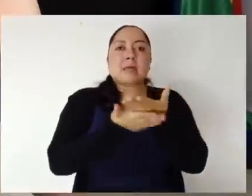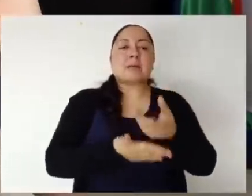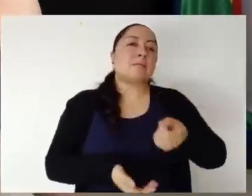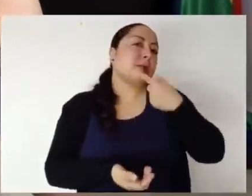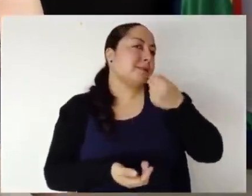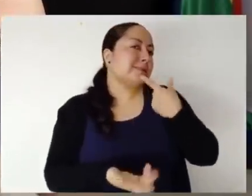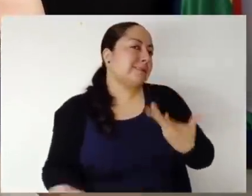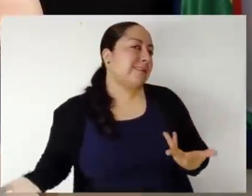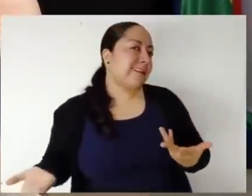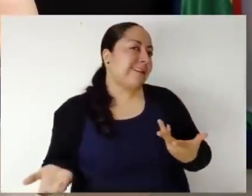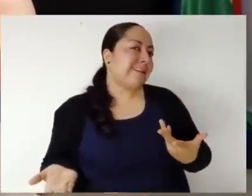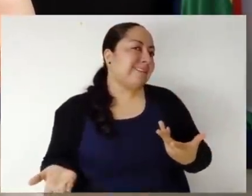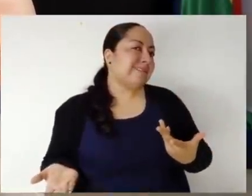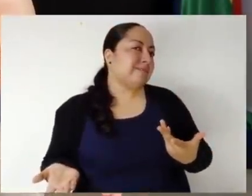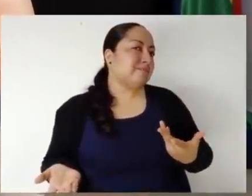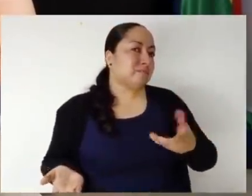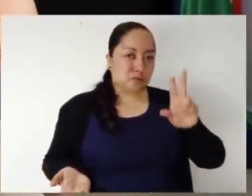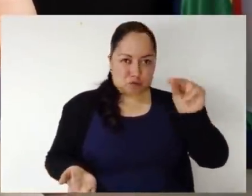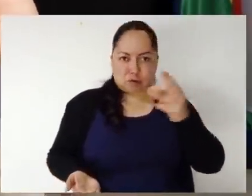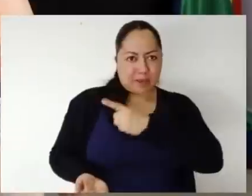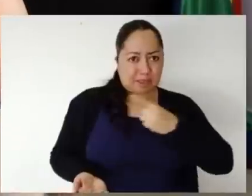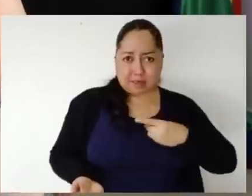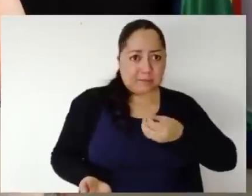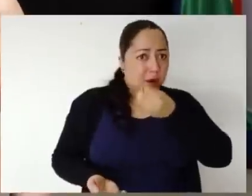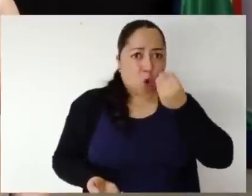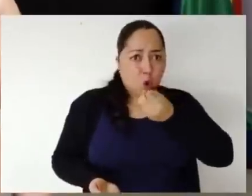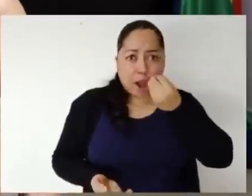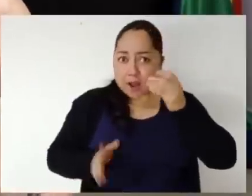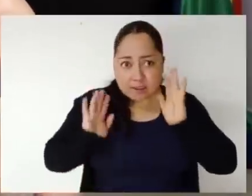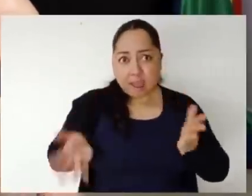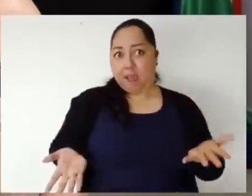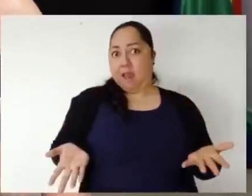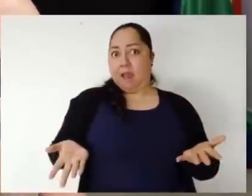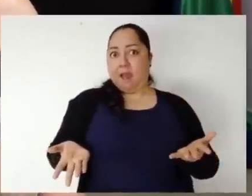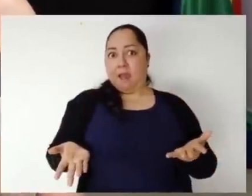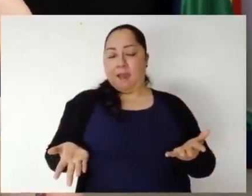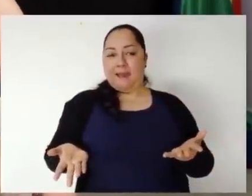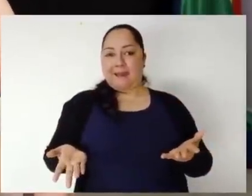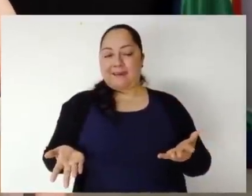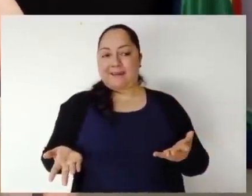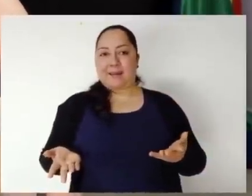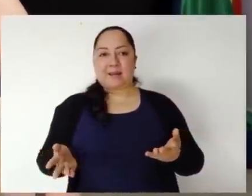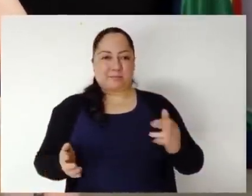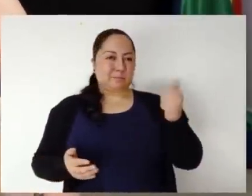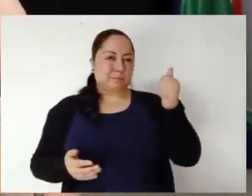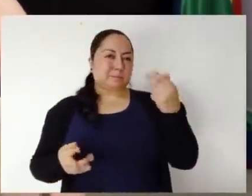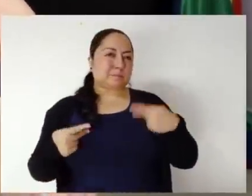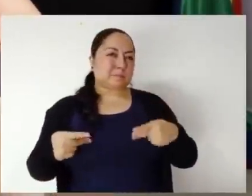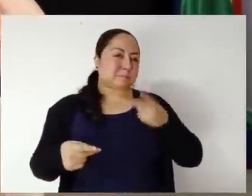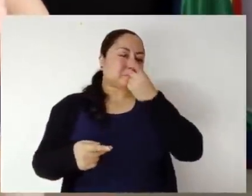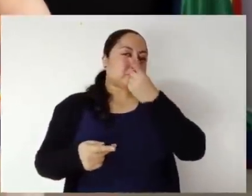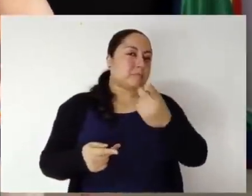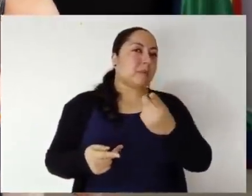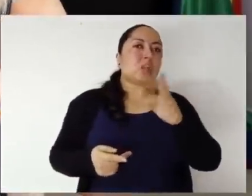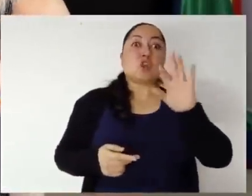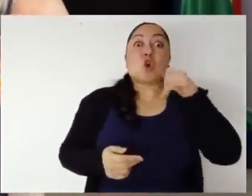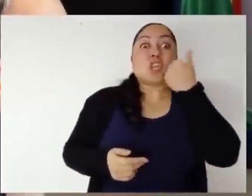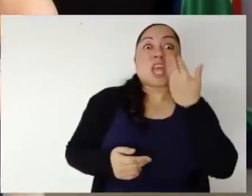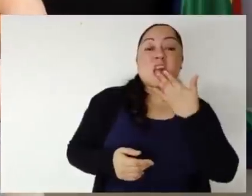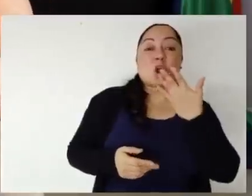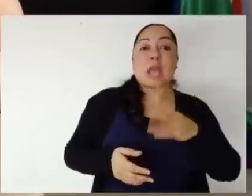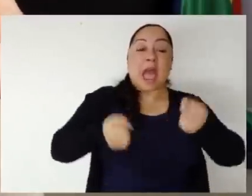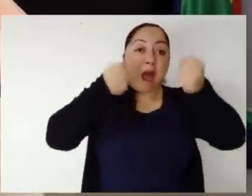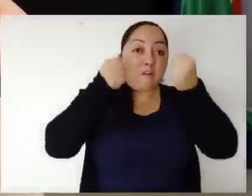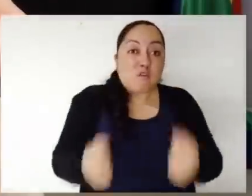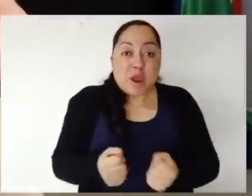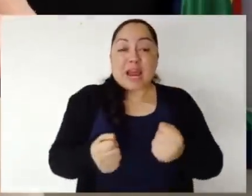que todo lo que tienen que hacer para curarse de su gripe es simplemente rezar. La misma gente que me dice así a la cara no a la ideología de género. No quiero que le impongas a